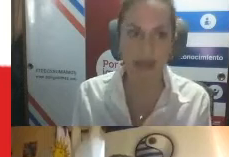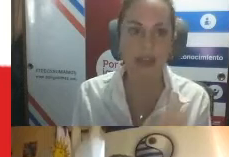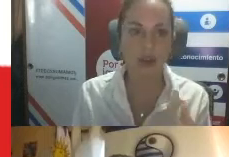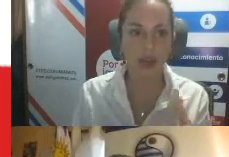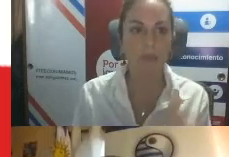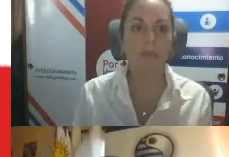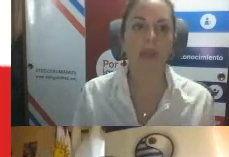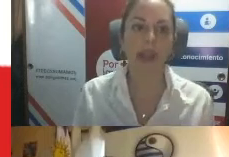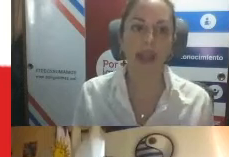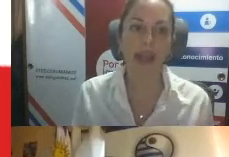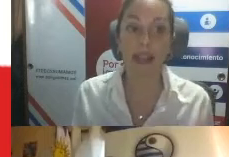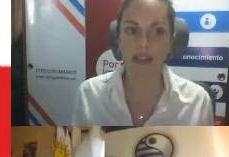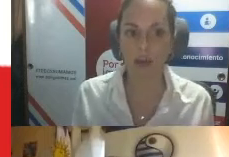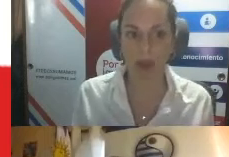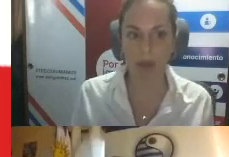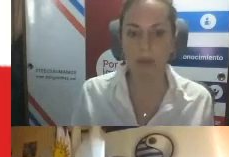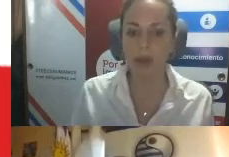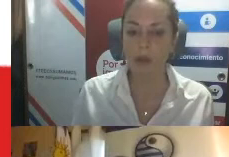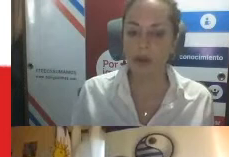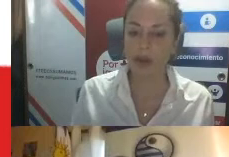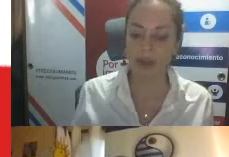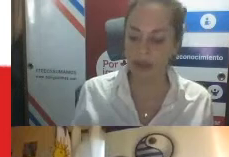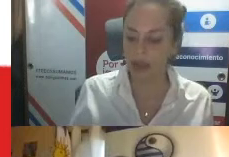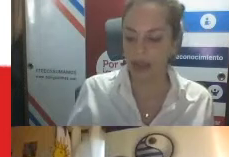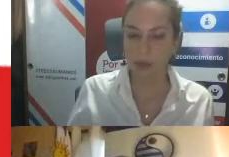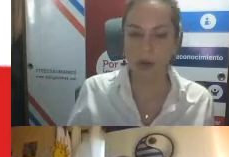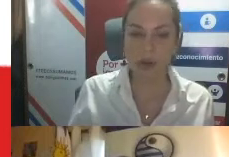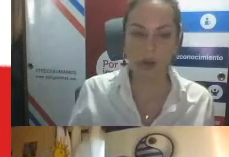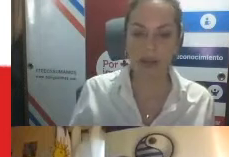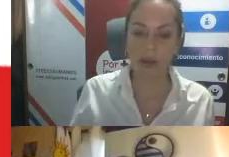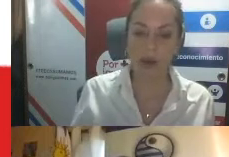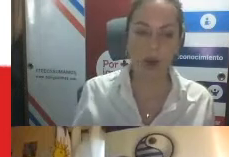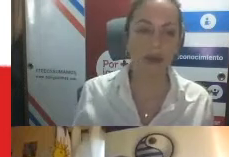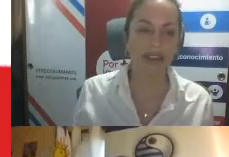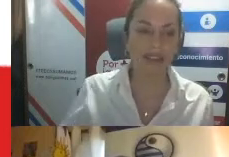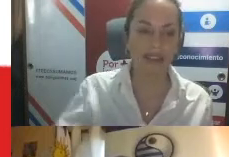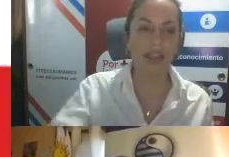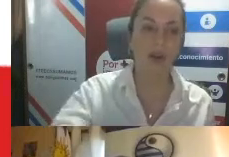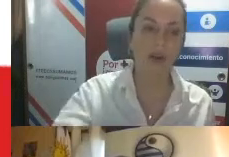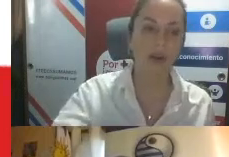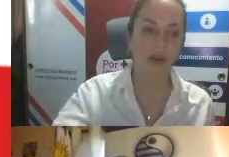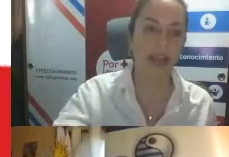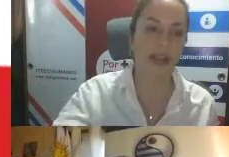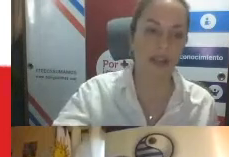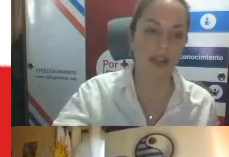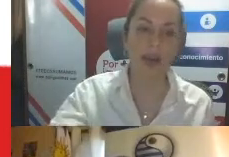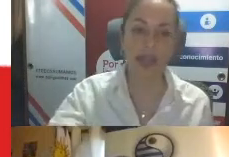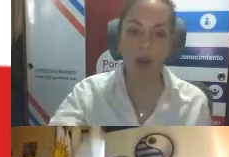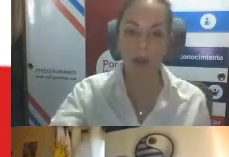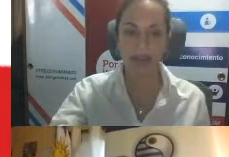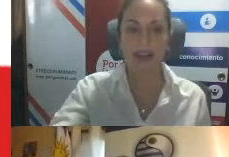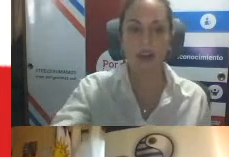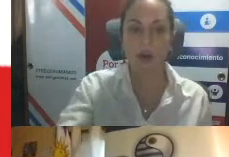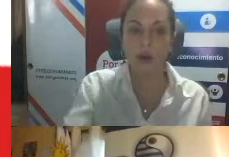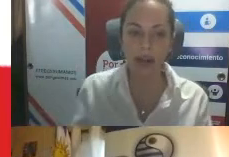decidir, dentro del 19. Bueno, después, tenemos otros artículos, como el 25, ¿no? En donde se pide a los